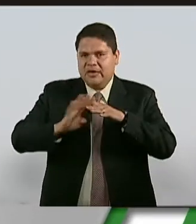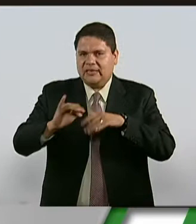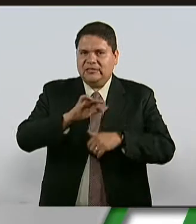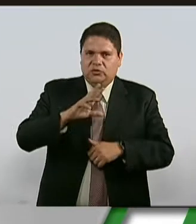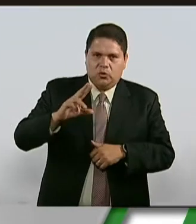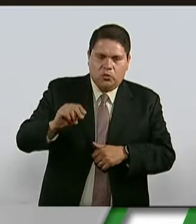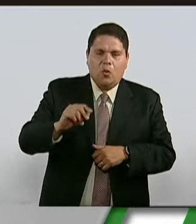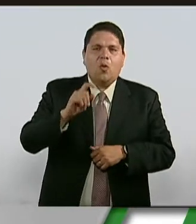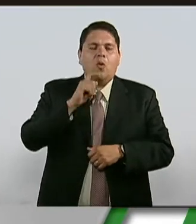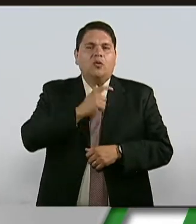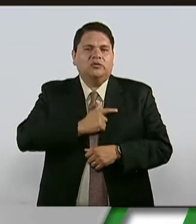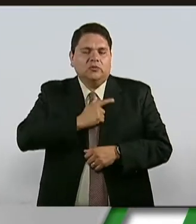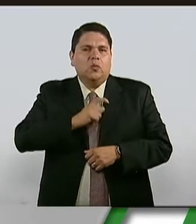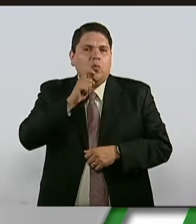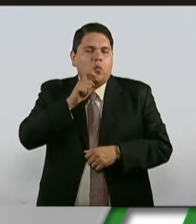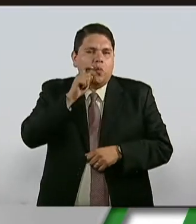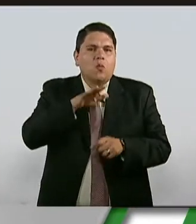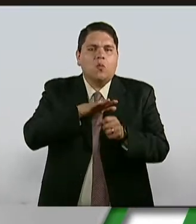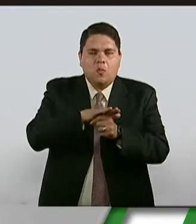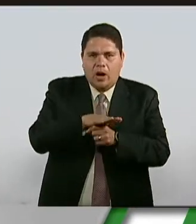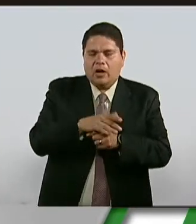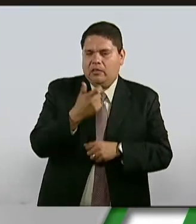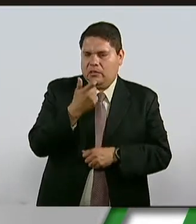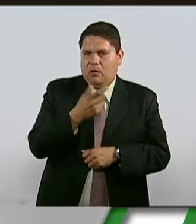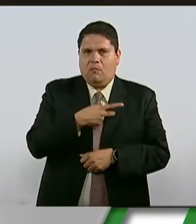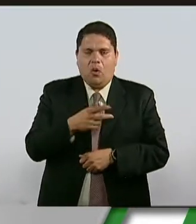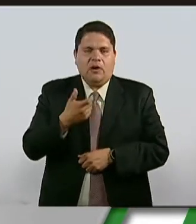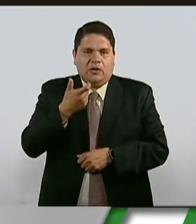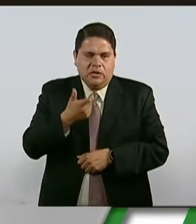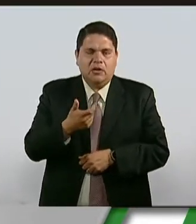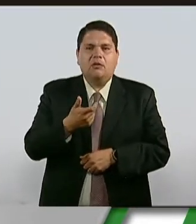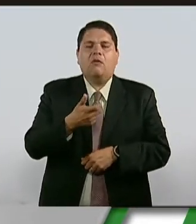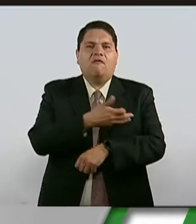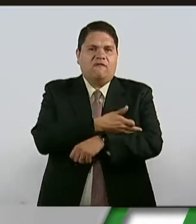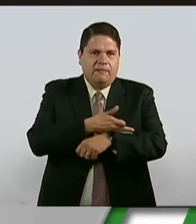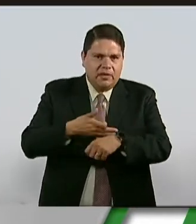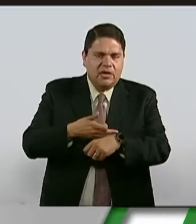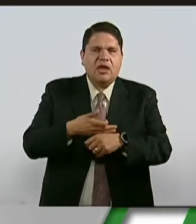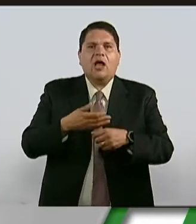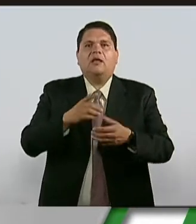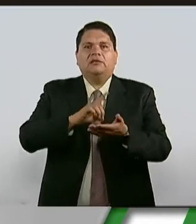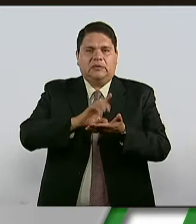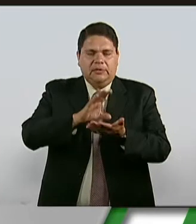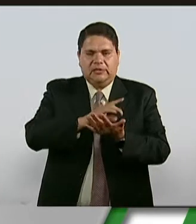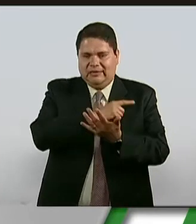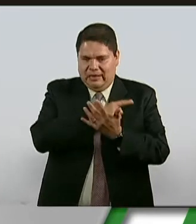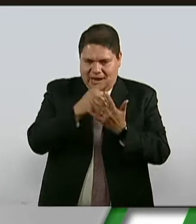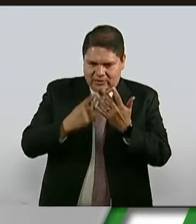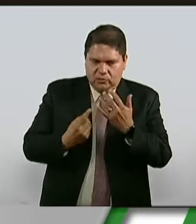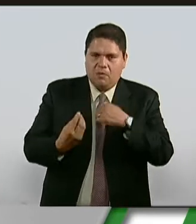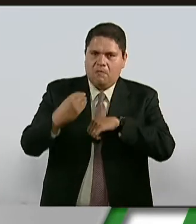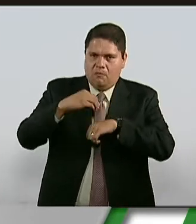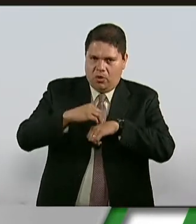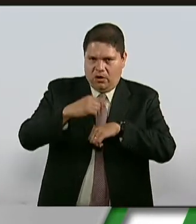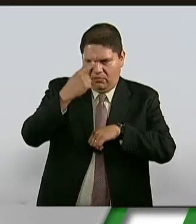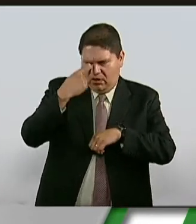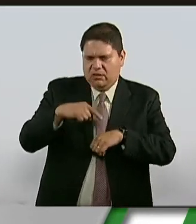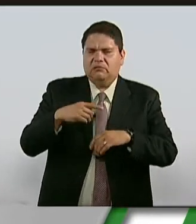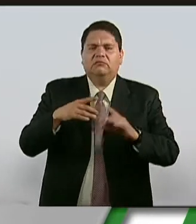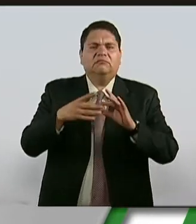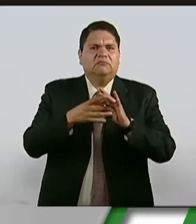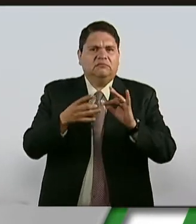orientación sexual, la condición económica, situación familiar o discapacidad, como factores que puedan